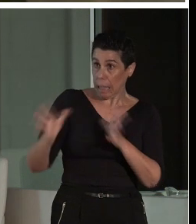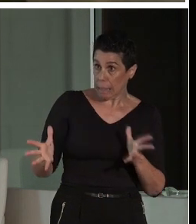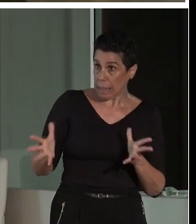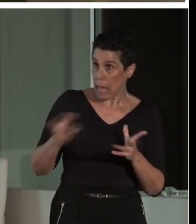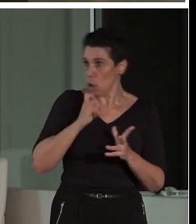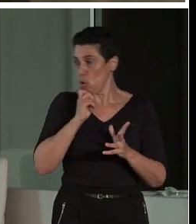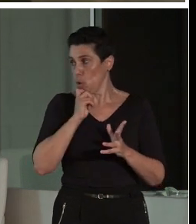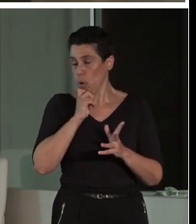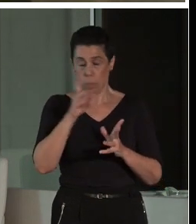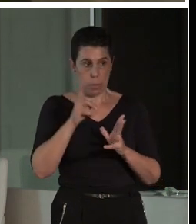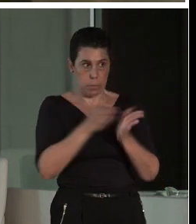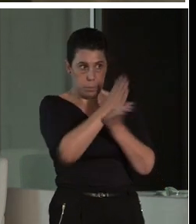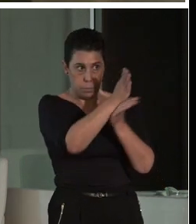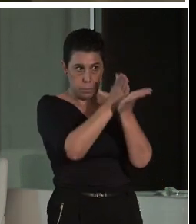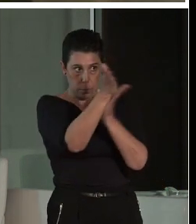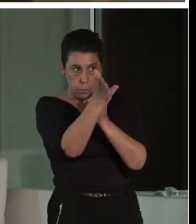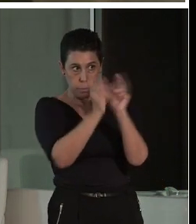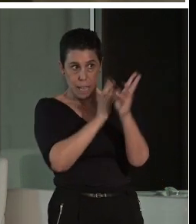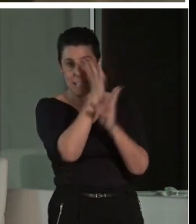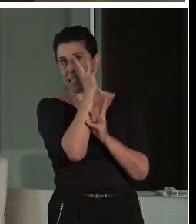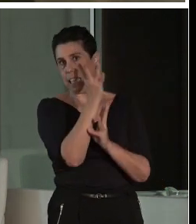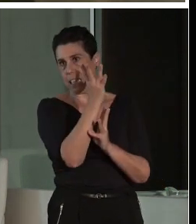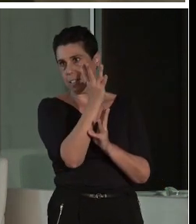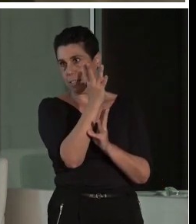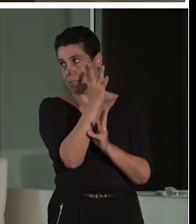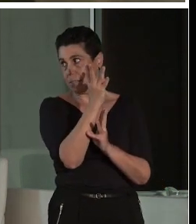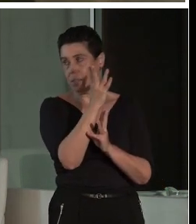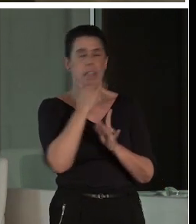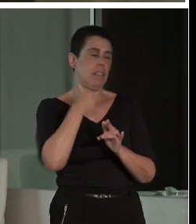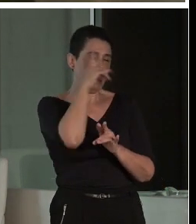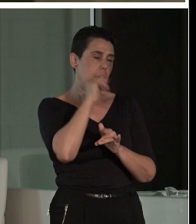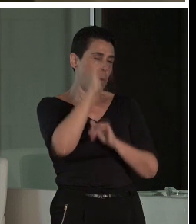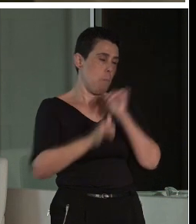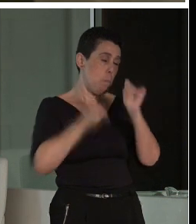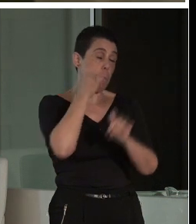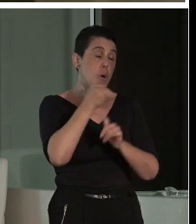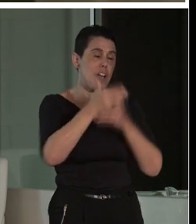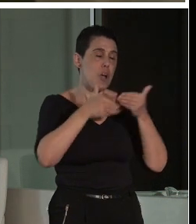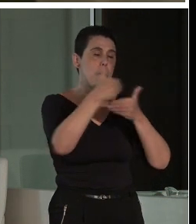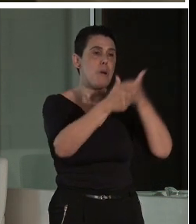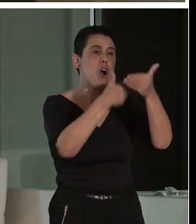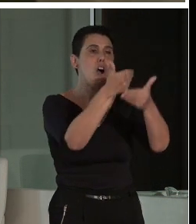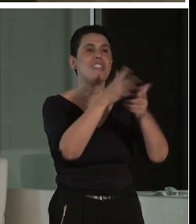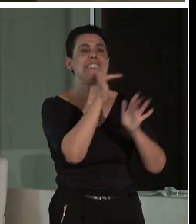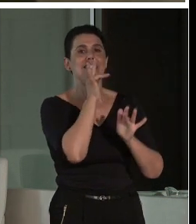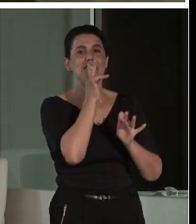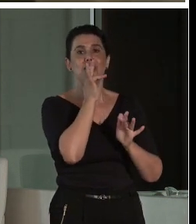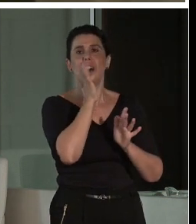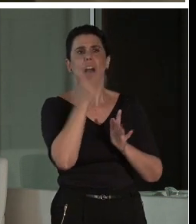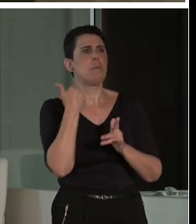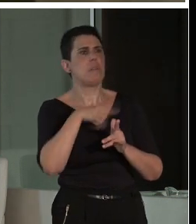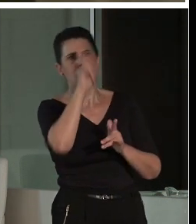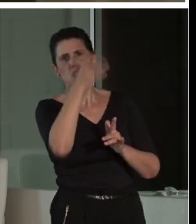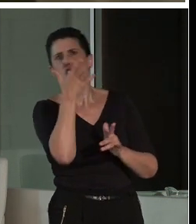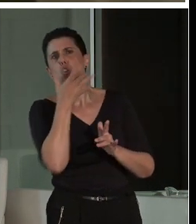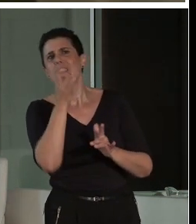Tenía tres ramas para nosotros, tiene tres ramas, porque todavía después de muchos años está en proceso. Alguien decía el otro día que han estado ocho años y yo